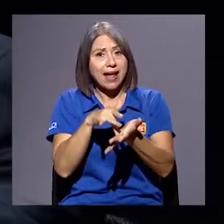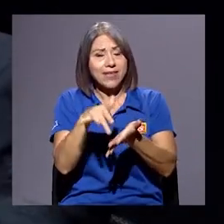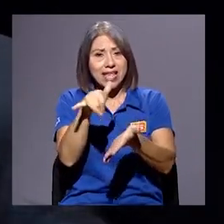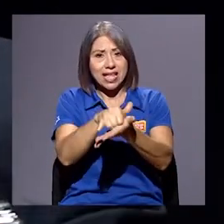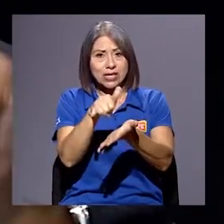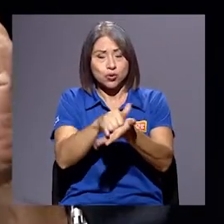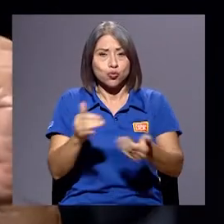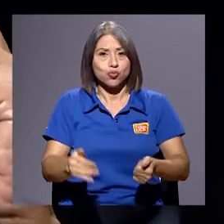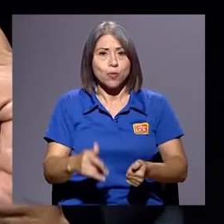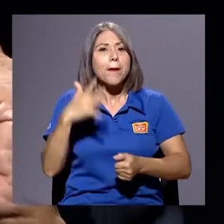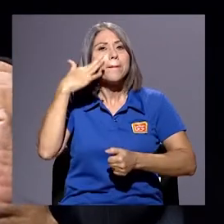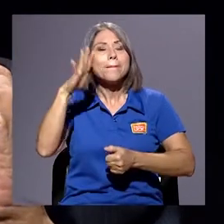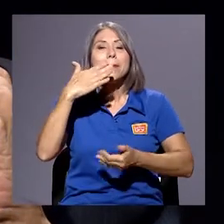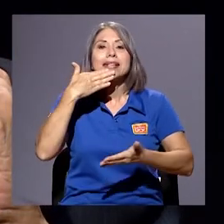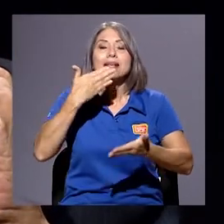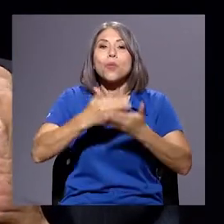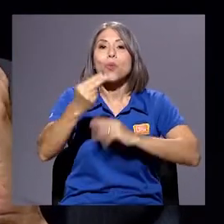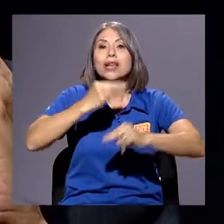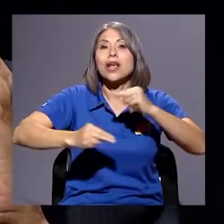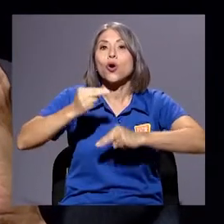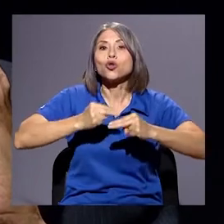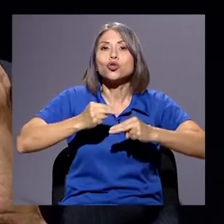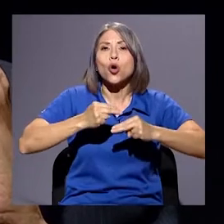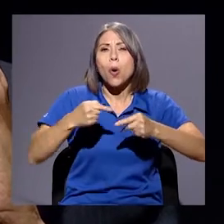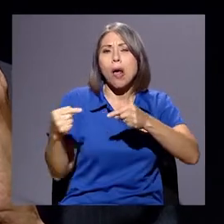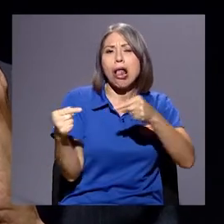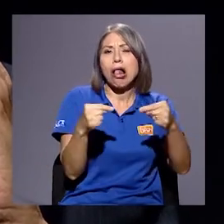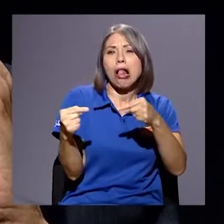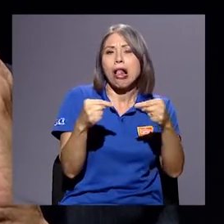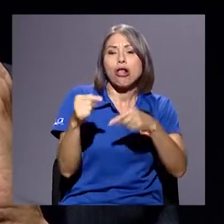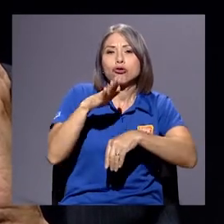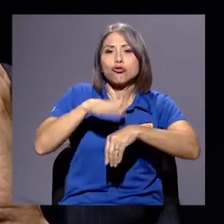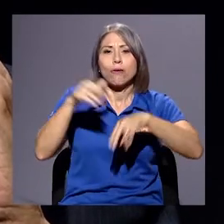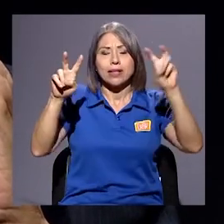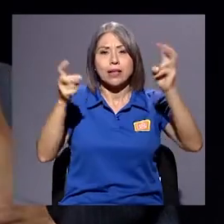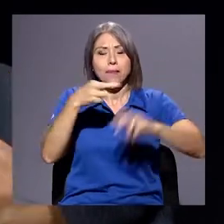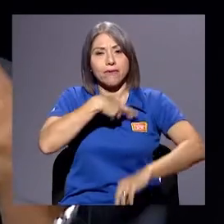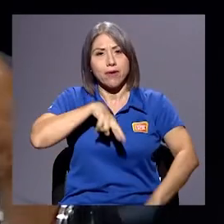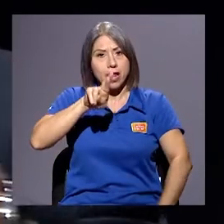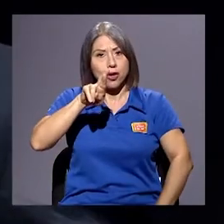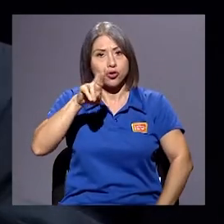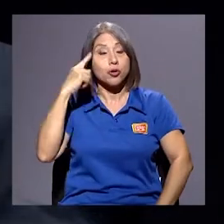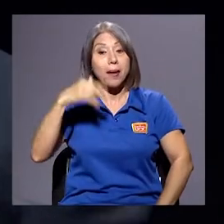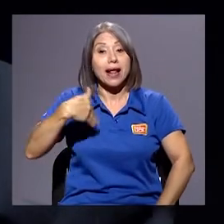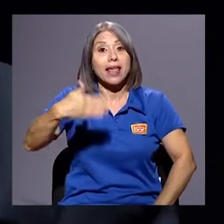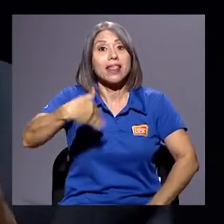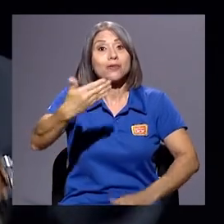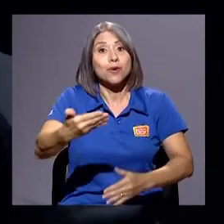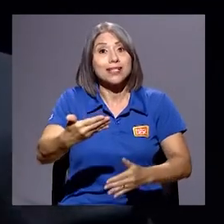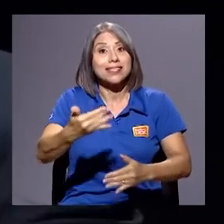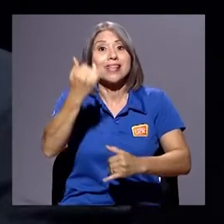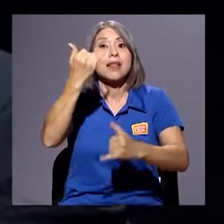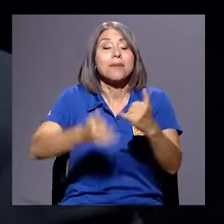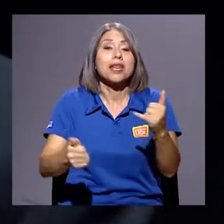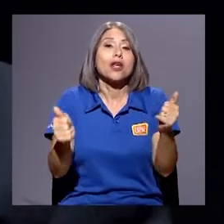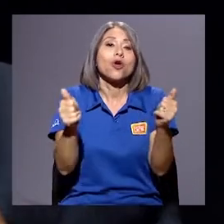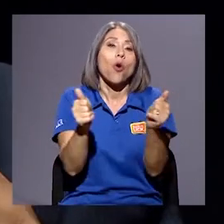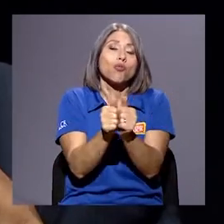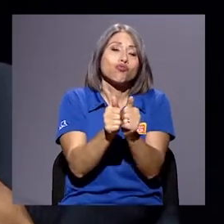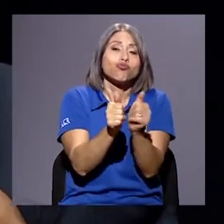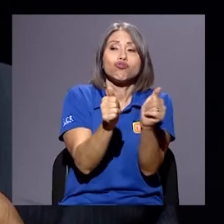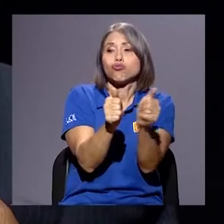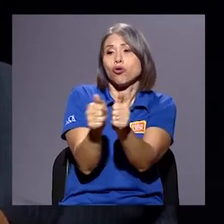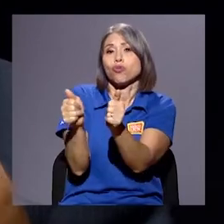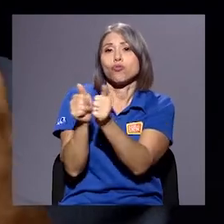Pareciera que es un buen negocio polarizarse en torno a temas religiosos, para que finalmente terminen dándose esos abrazos de aparentes hermanos